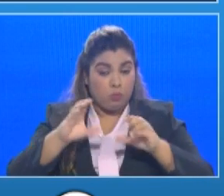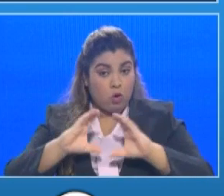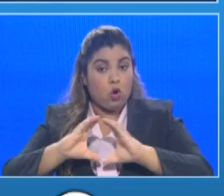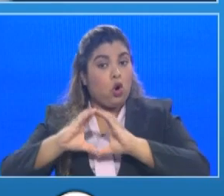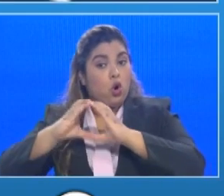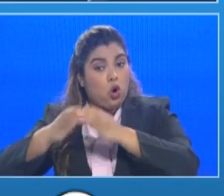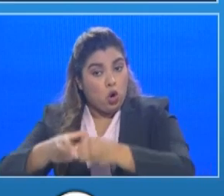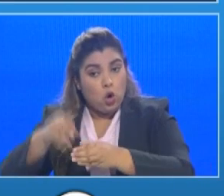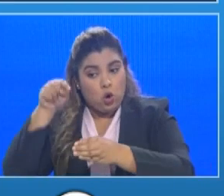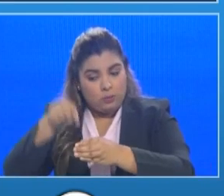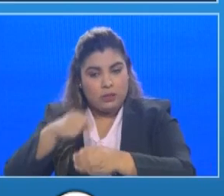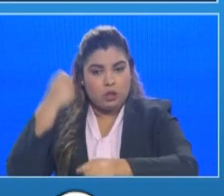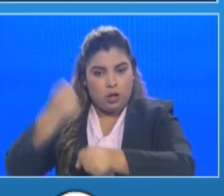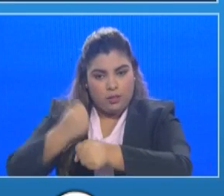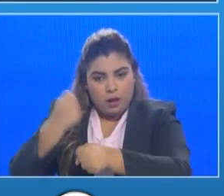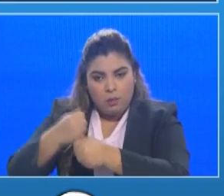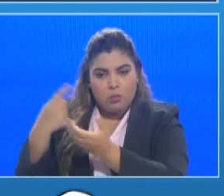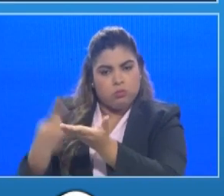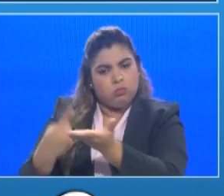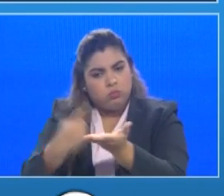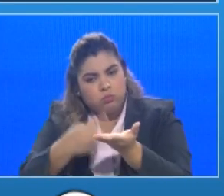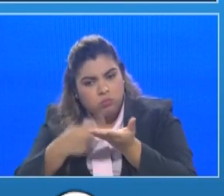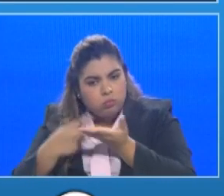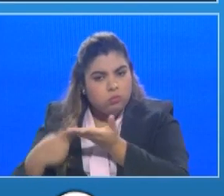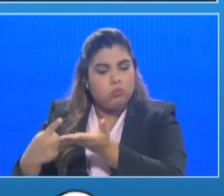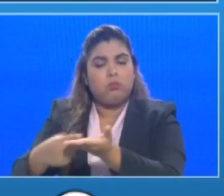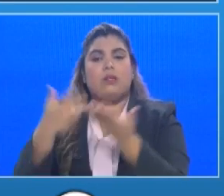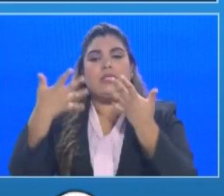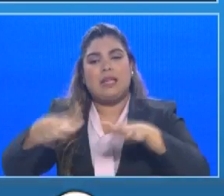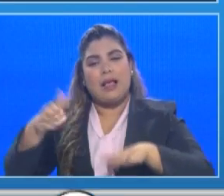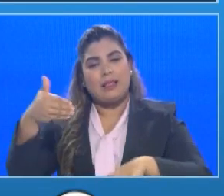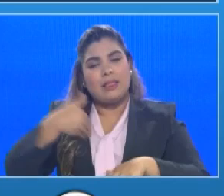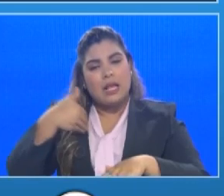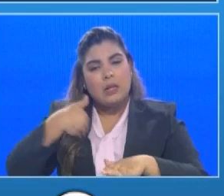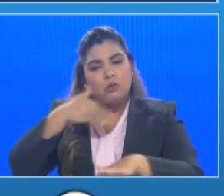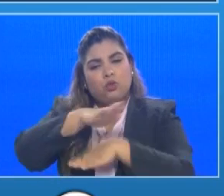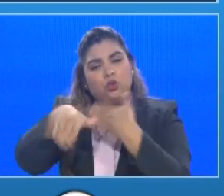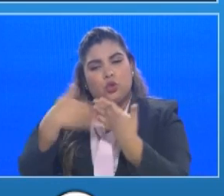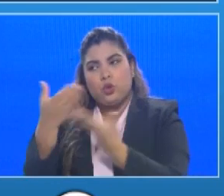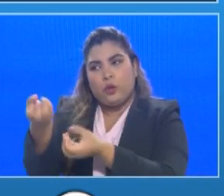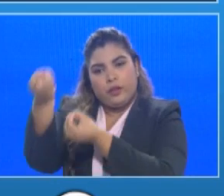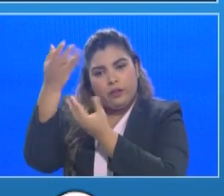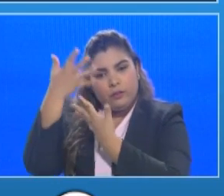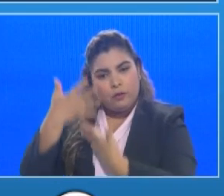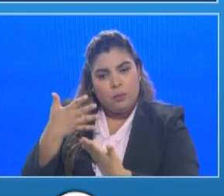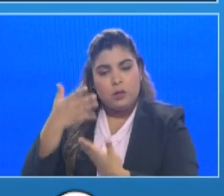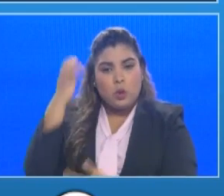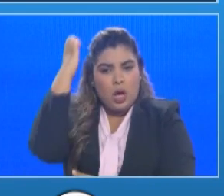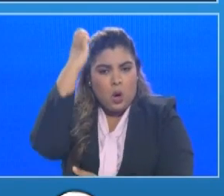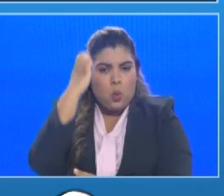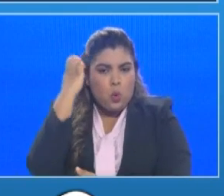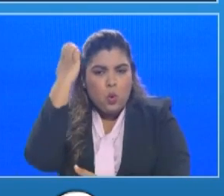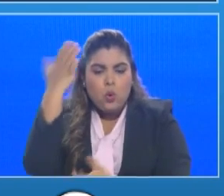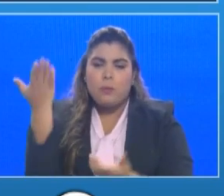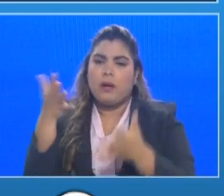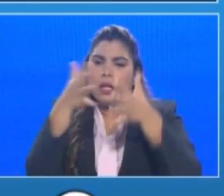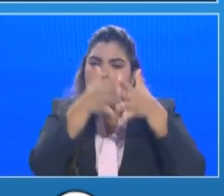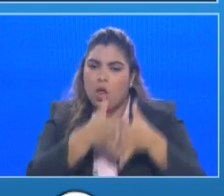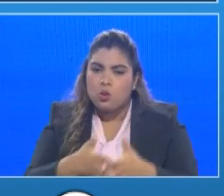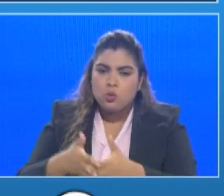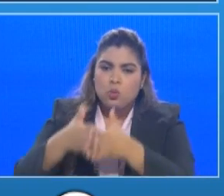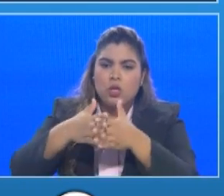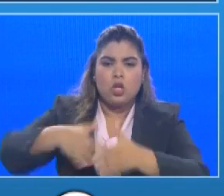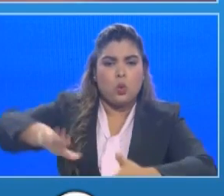asesor que está evaluando esto utilizando toda la información que viene de Europa de Estados Unidos de